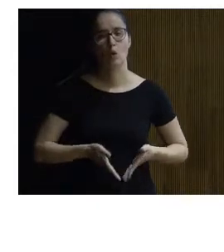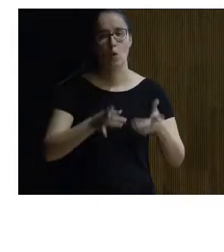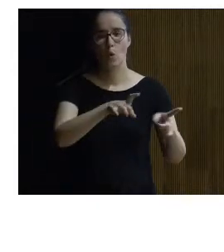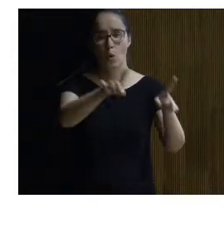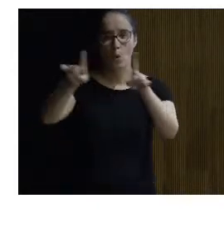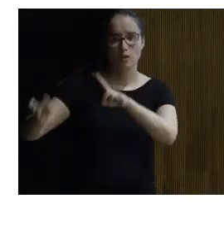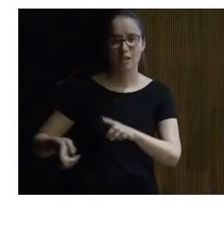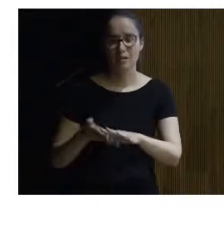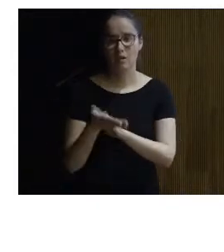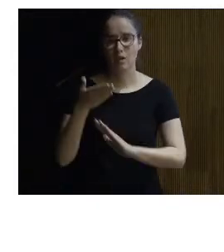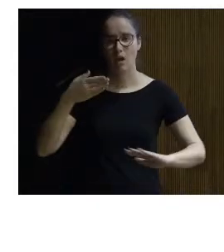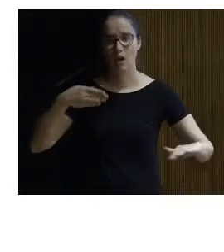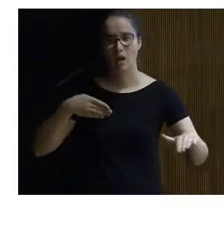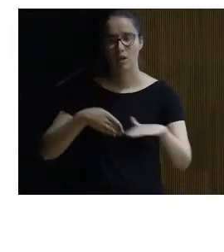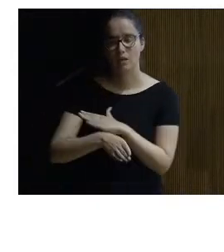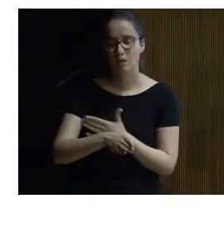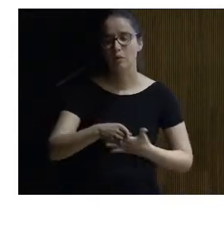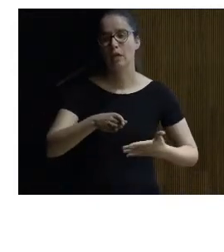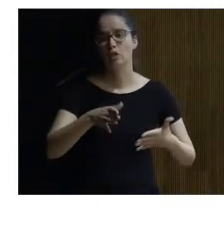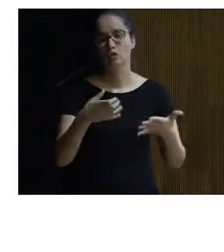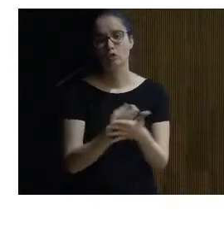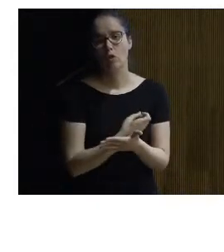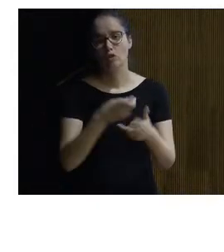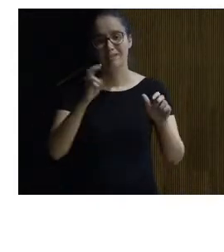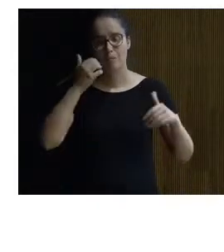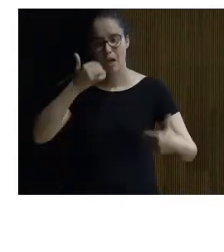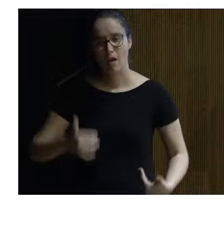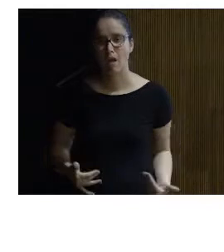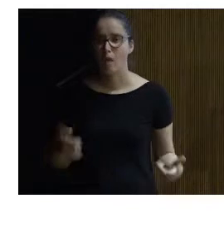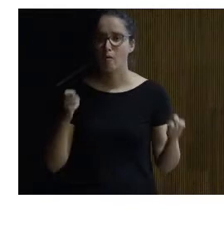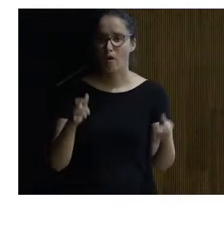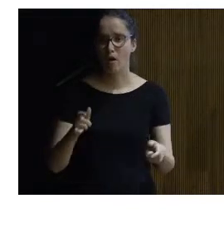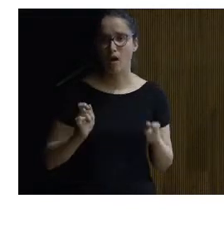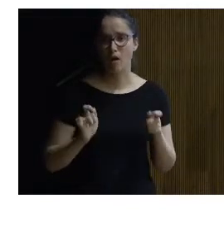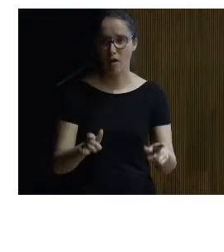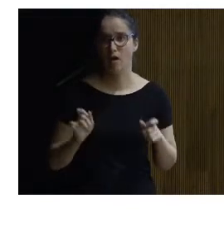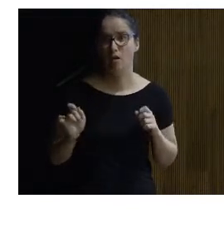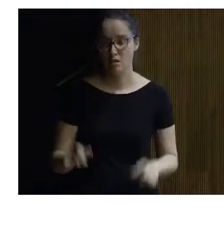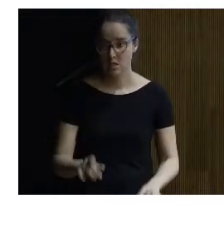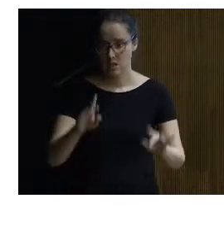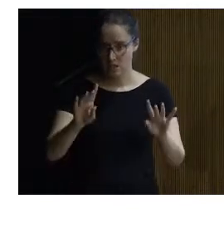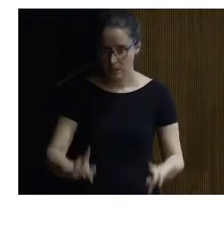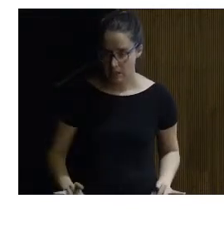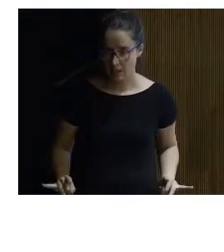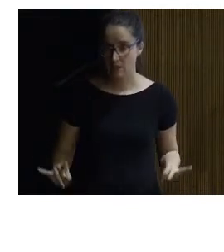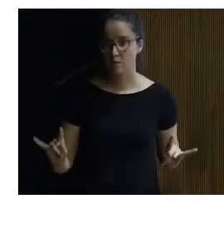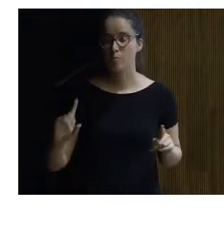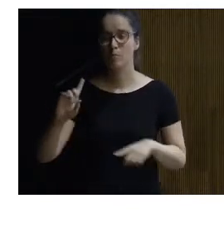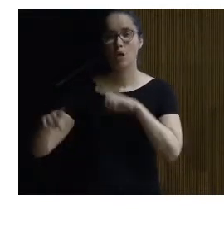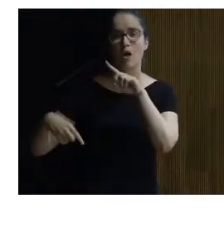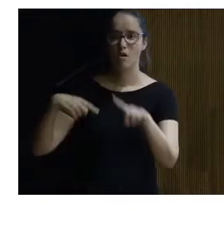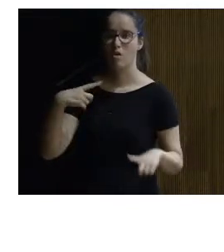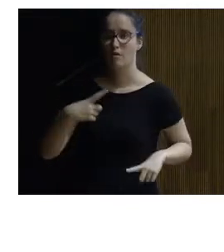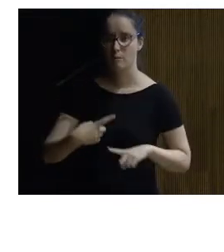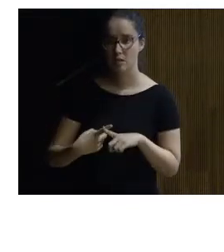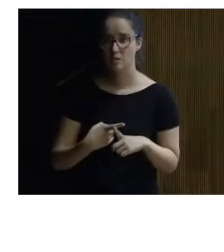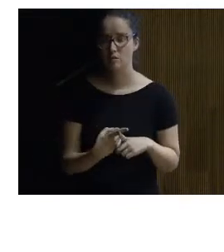se convirtiese o se resolviese todos los criterios de accesibilidad en cuanto a las condiciones de accesibilidad física se refiere sino